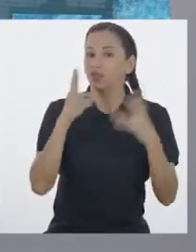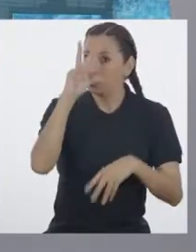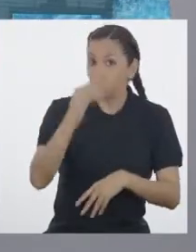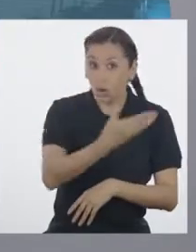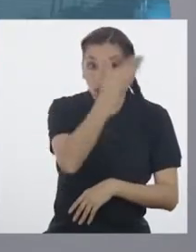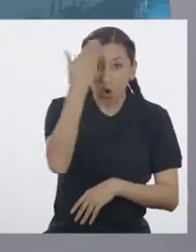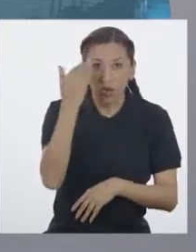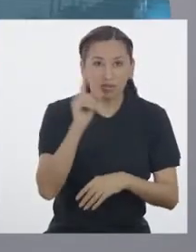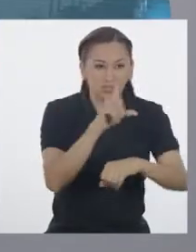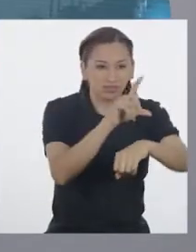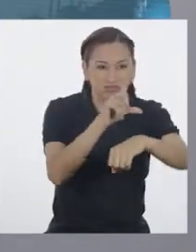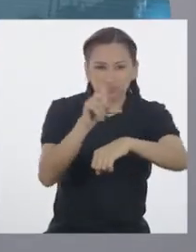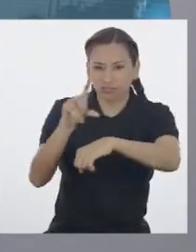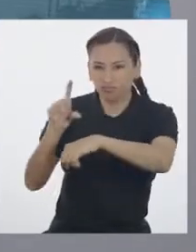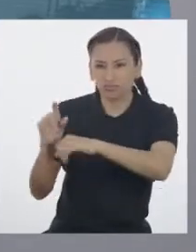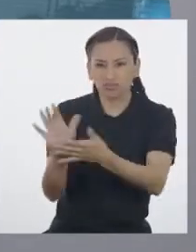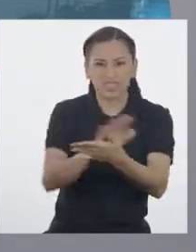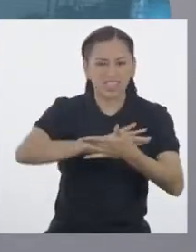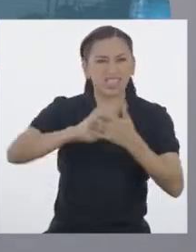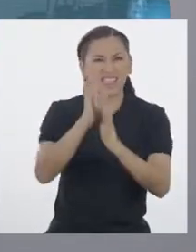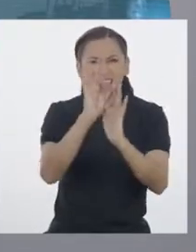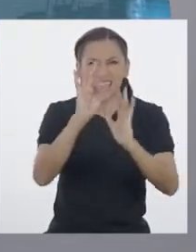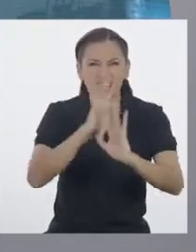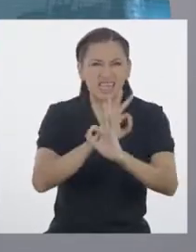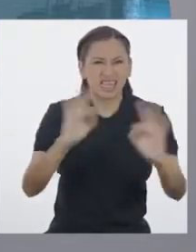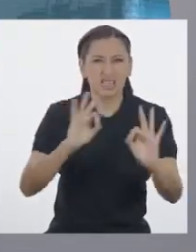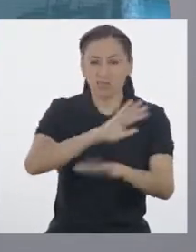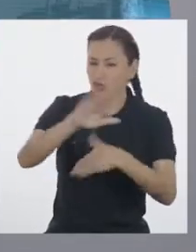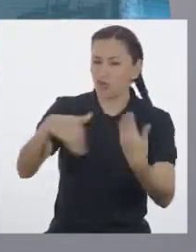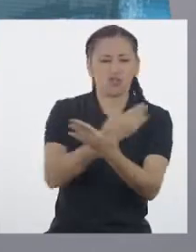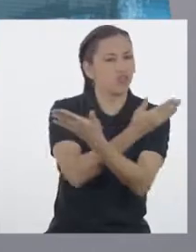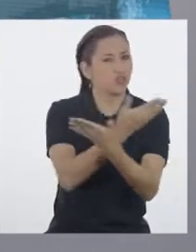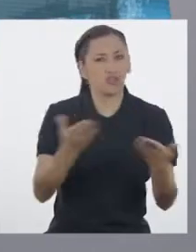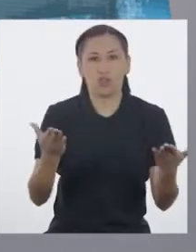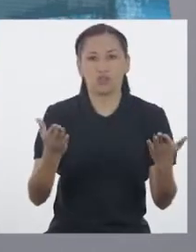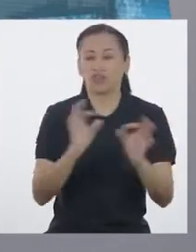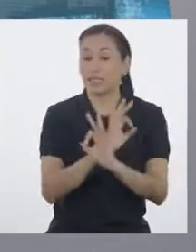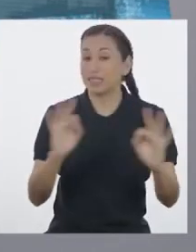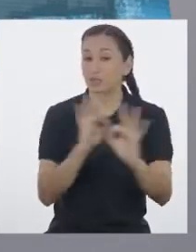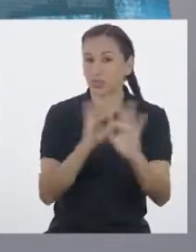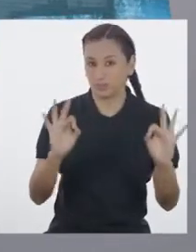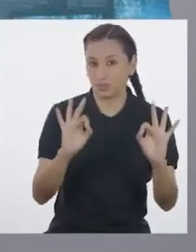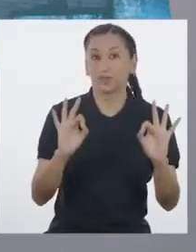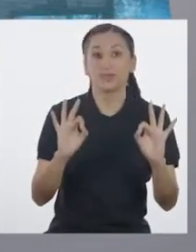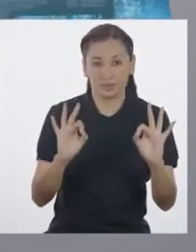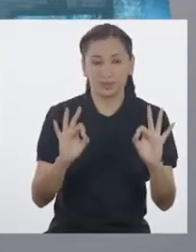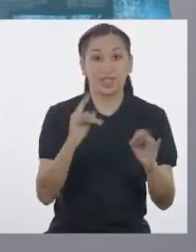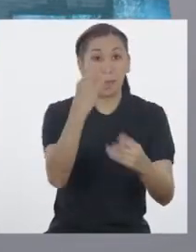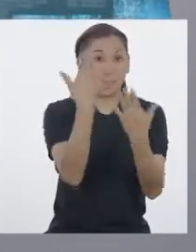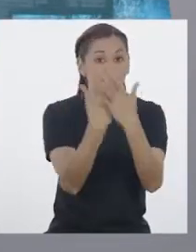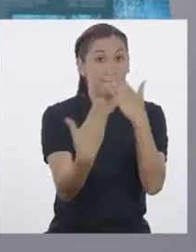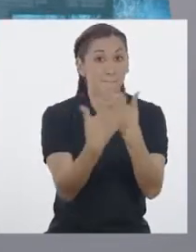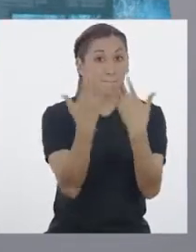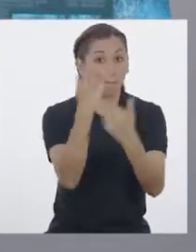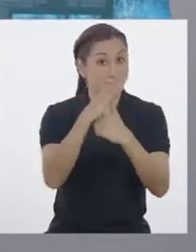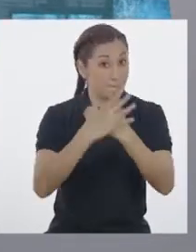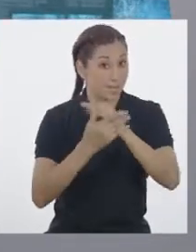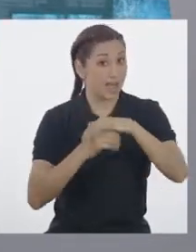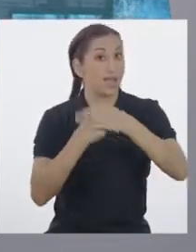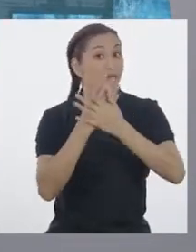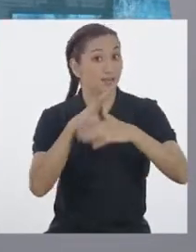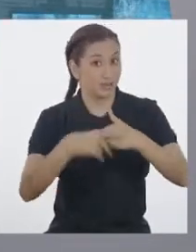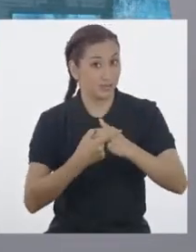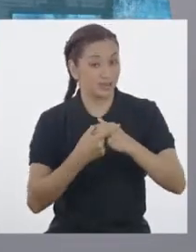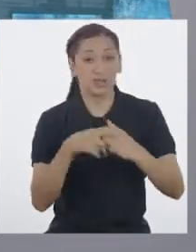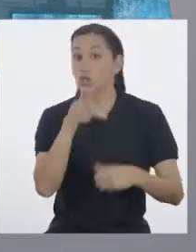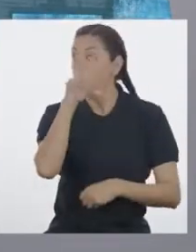¡No se olviden de desinfectar todo, todito, todo! ¡Todito, todito! ¡Lávense las manos!